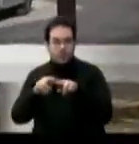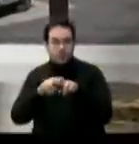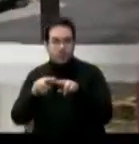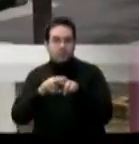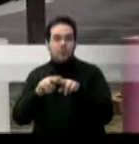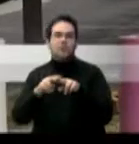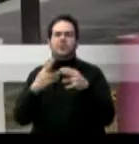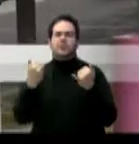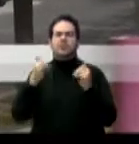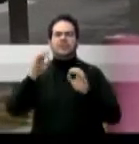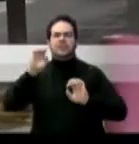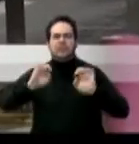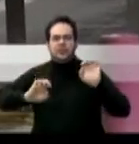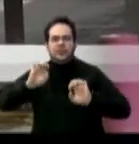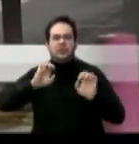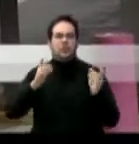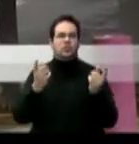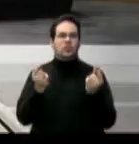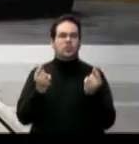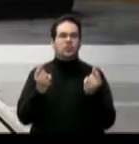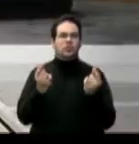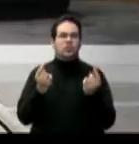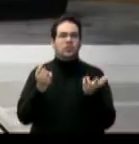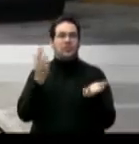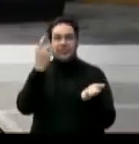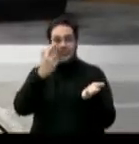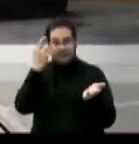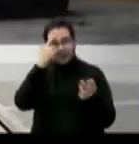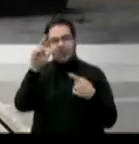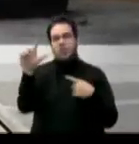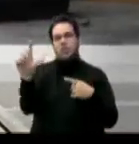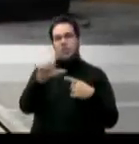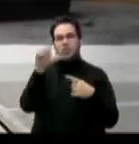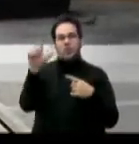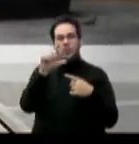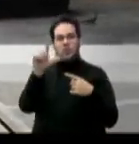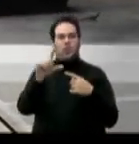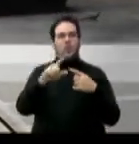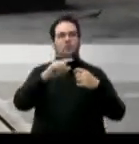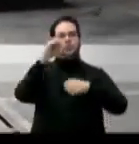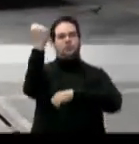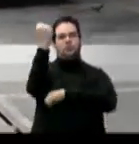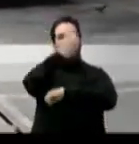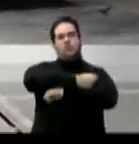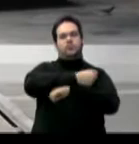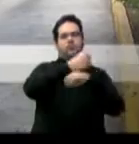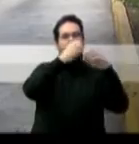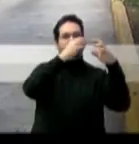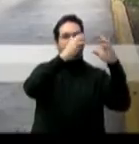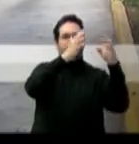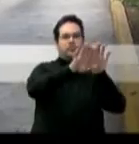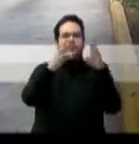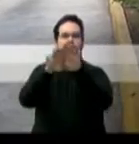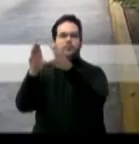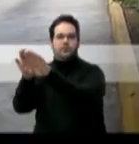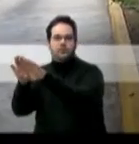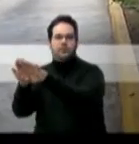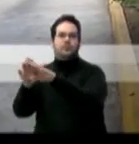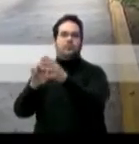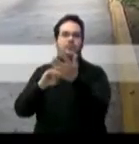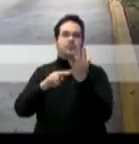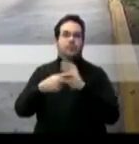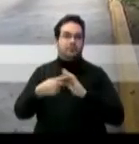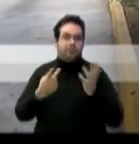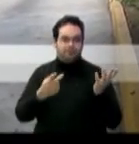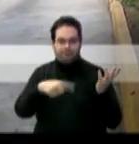encuentran evaluando sus planes para mitigar el impacto que tendrá el cierre el lunes de los servicios de transportación colectiva. La alcaldesa de